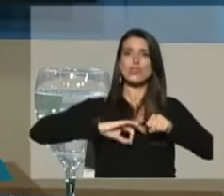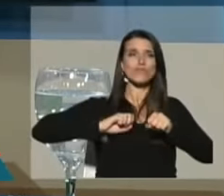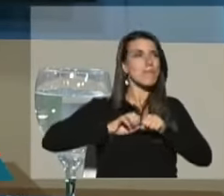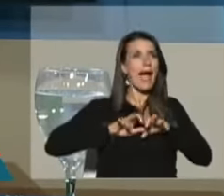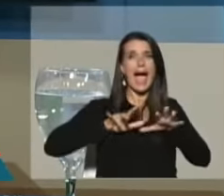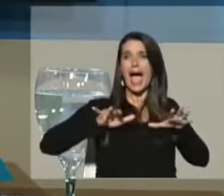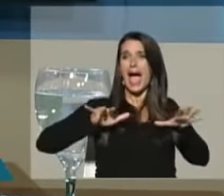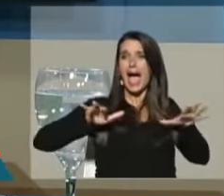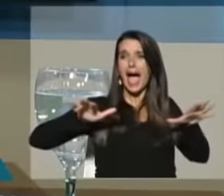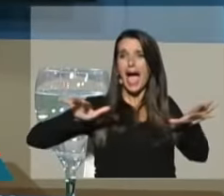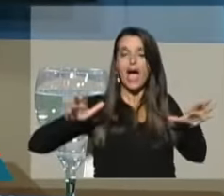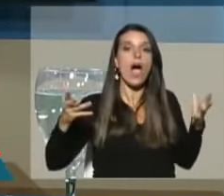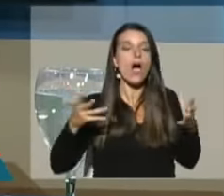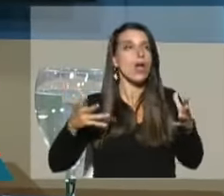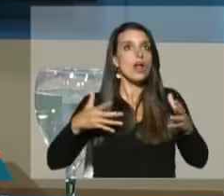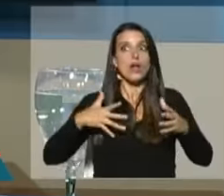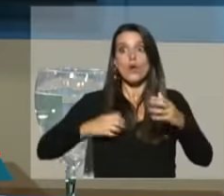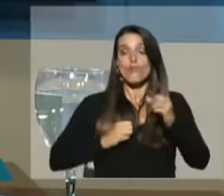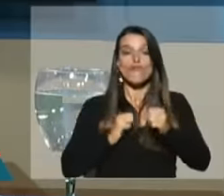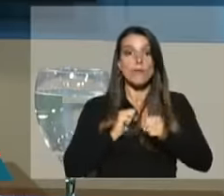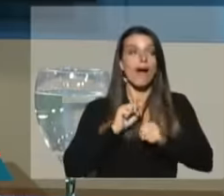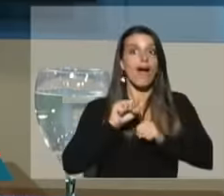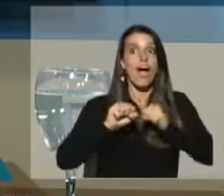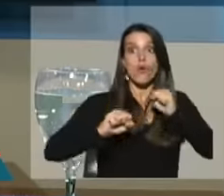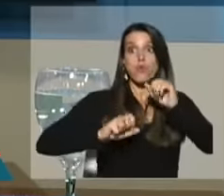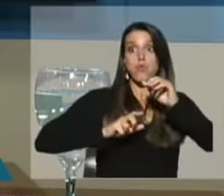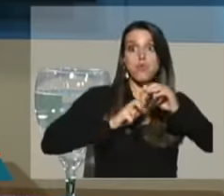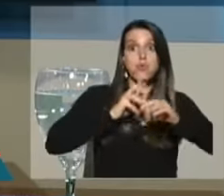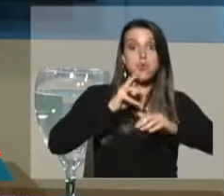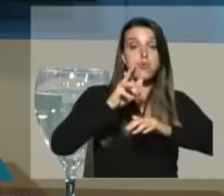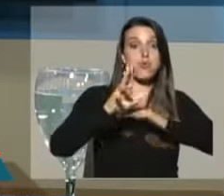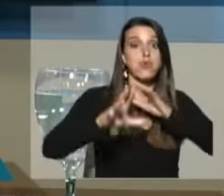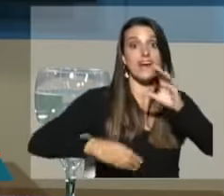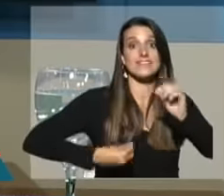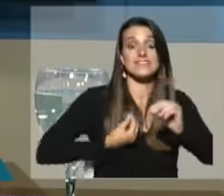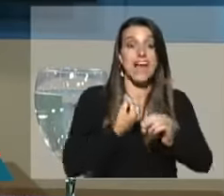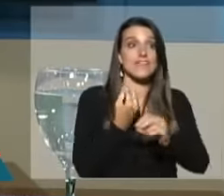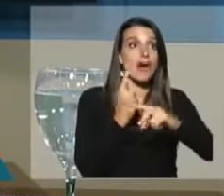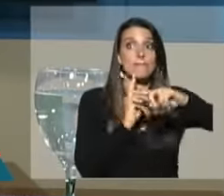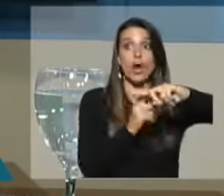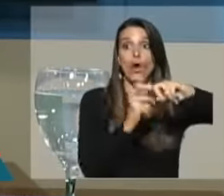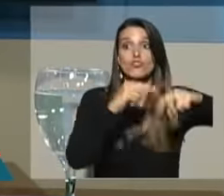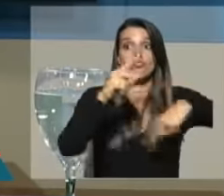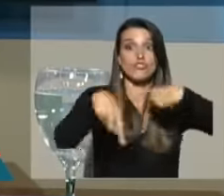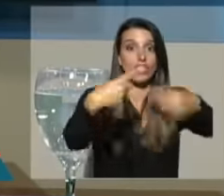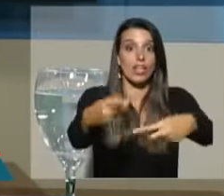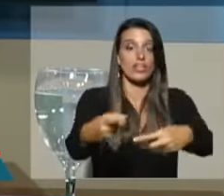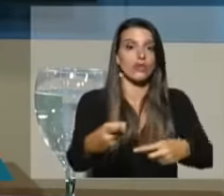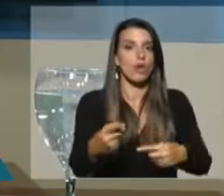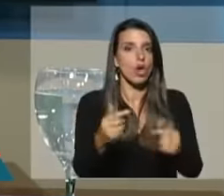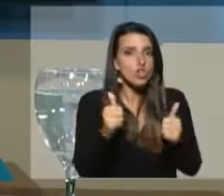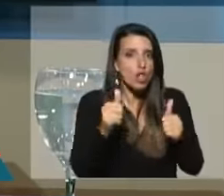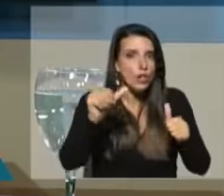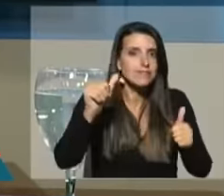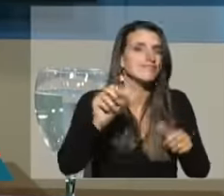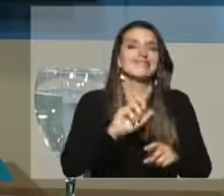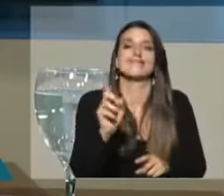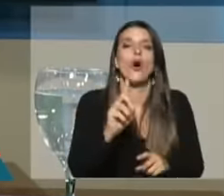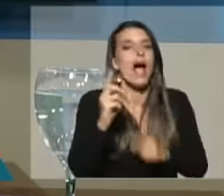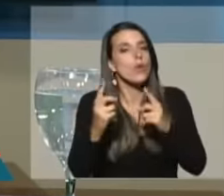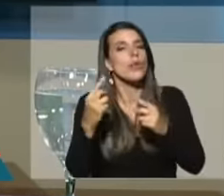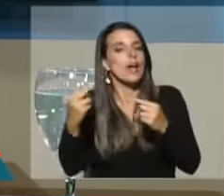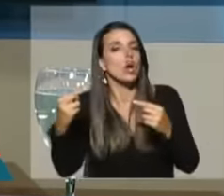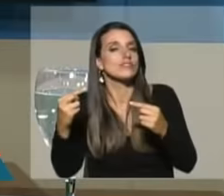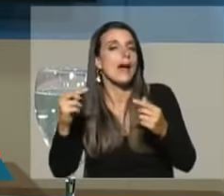la humanidad viene saliendo adelante siempre con noticias positivas ¿está todo bien? no, no está todo bien pero